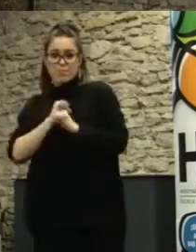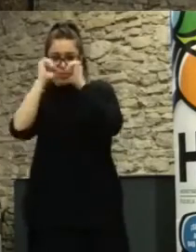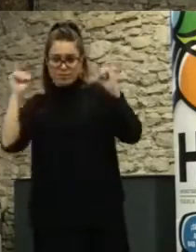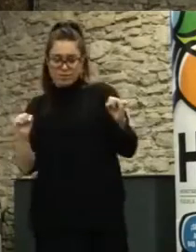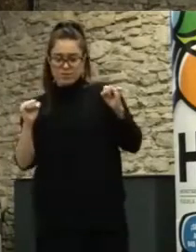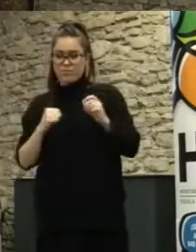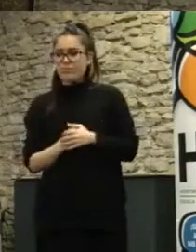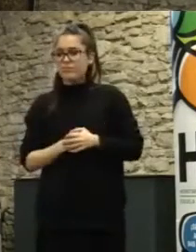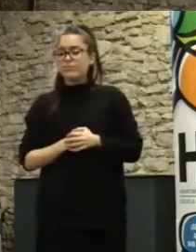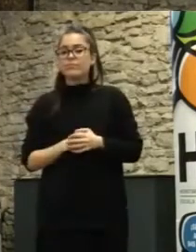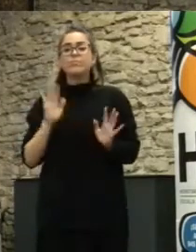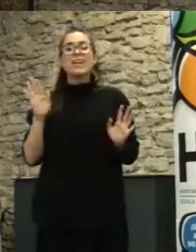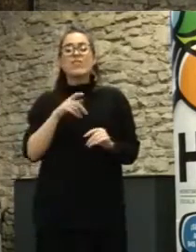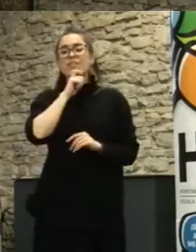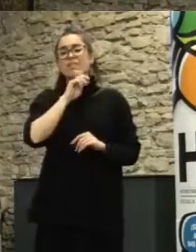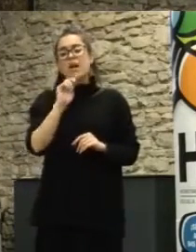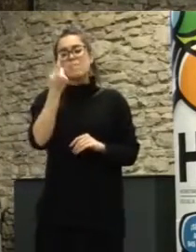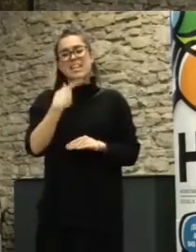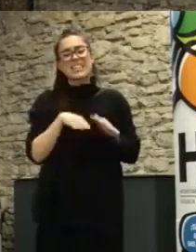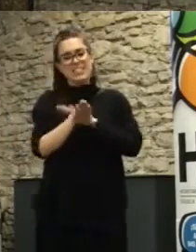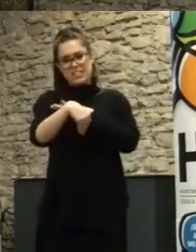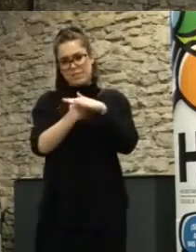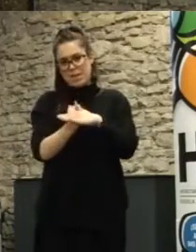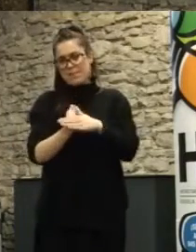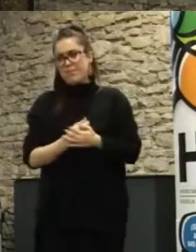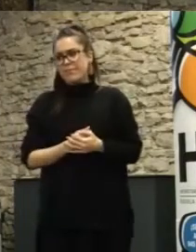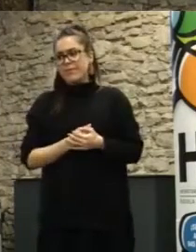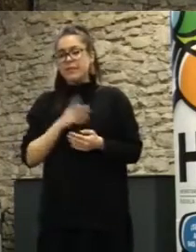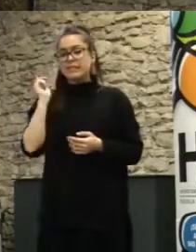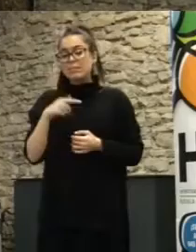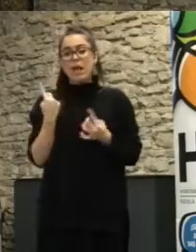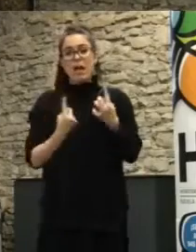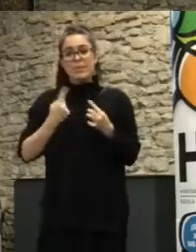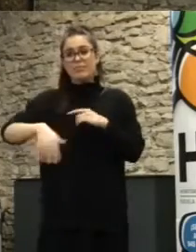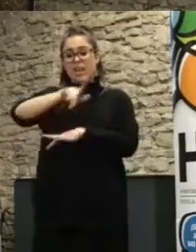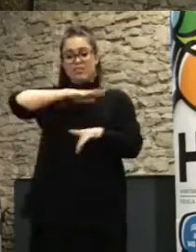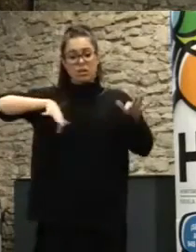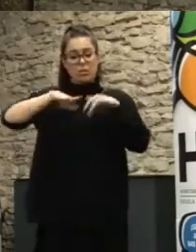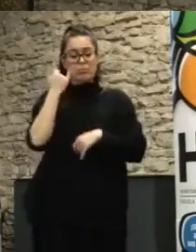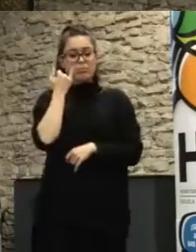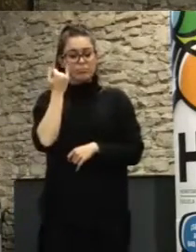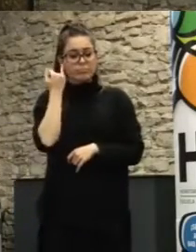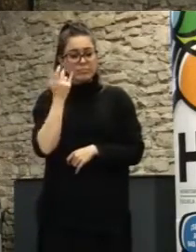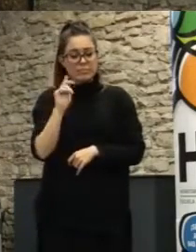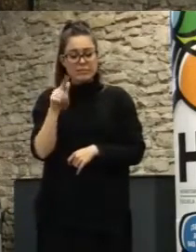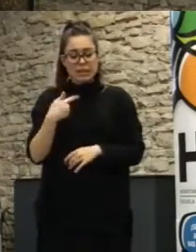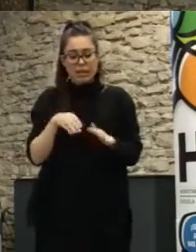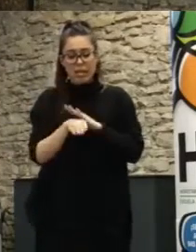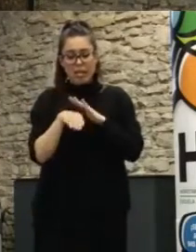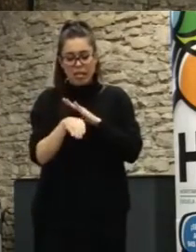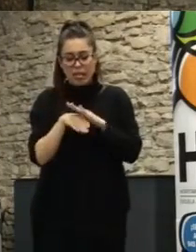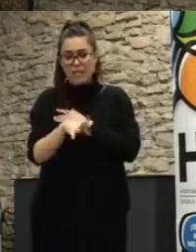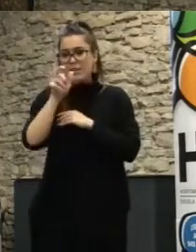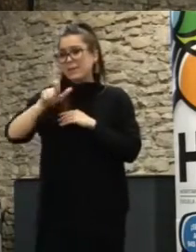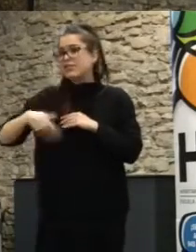la accesibilidad. Hay veces que no se tiene en cuenta, desde luego, el interno físico, los contenidos, la inclusión digital de la gente que